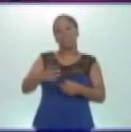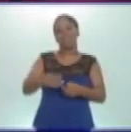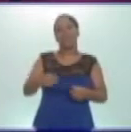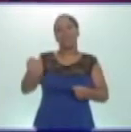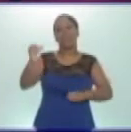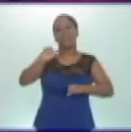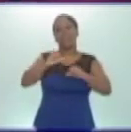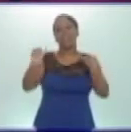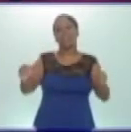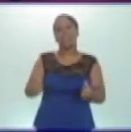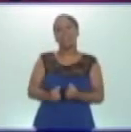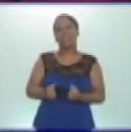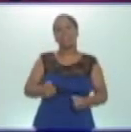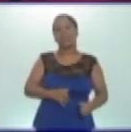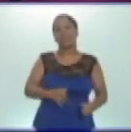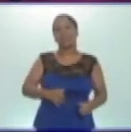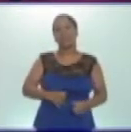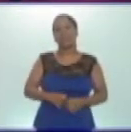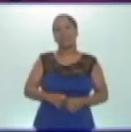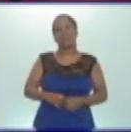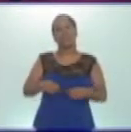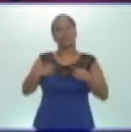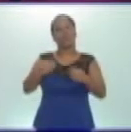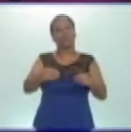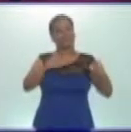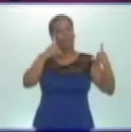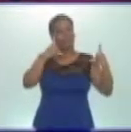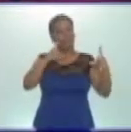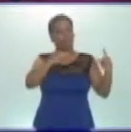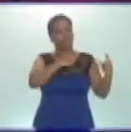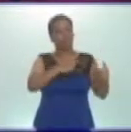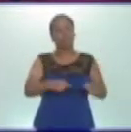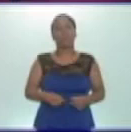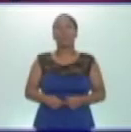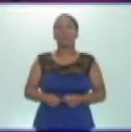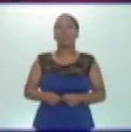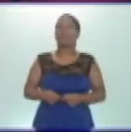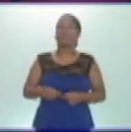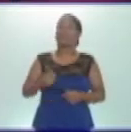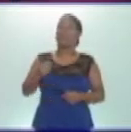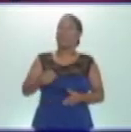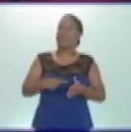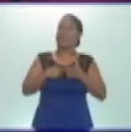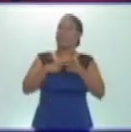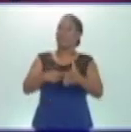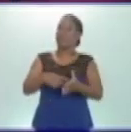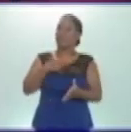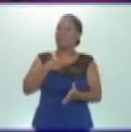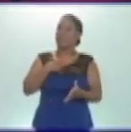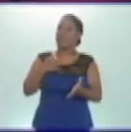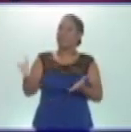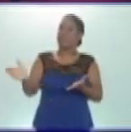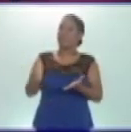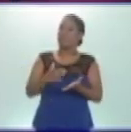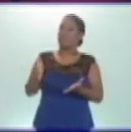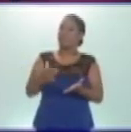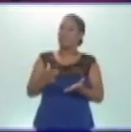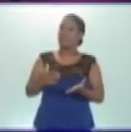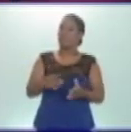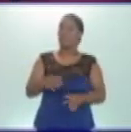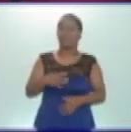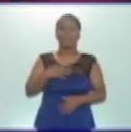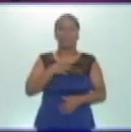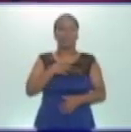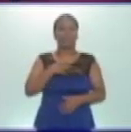estaré presentando algunas imágenes que les sugiero que lleven a sus libretas. Por tanto, deben tener ya listas sus libretas